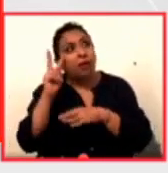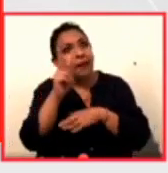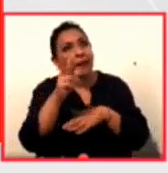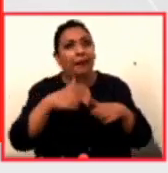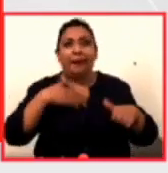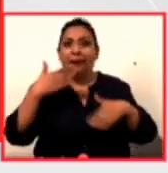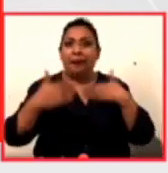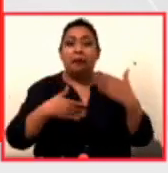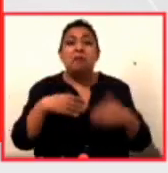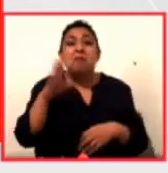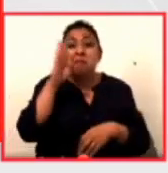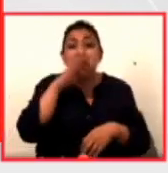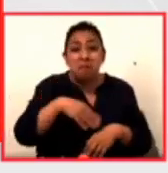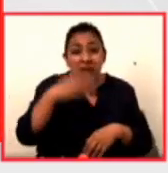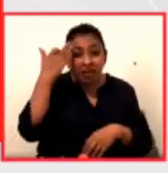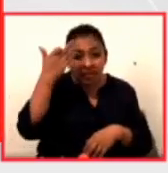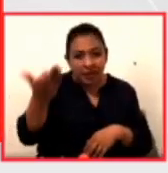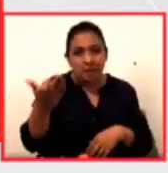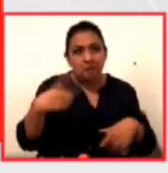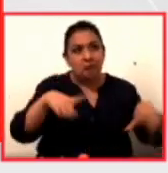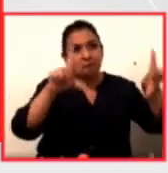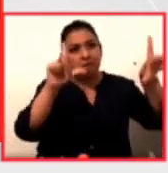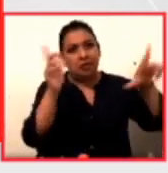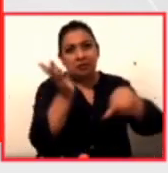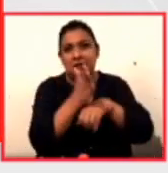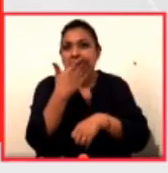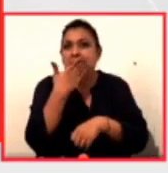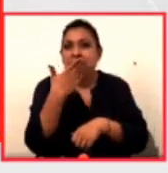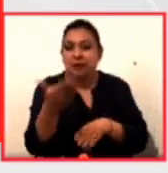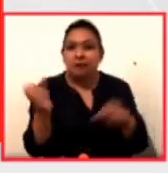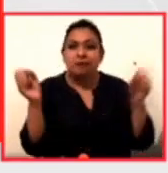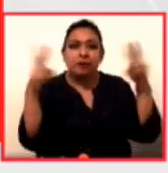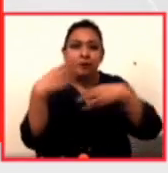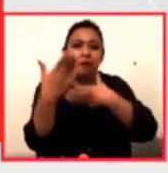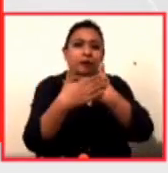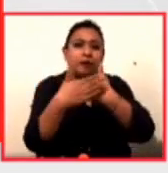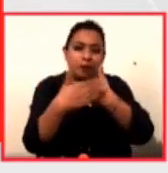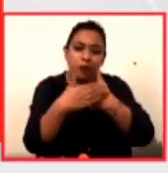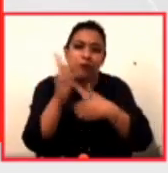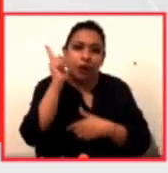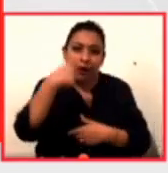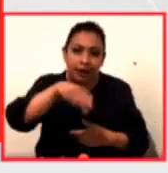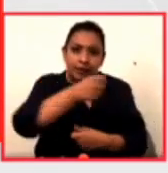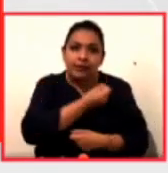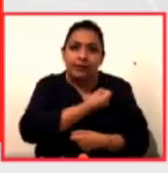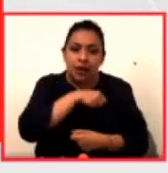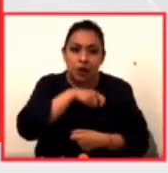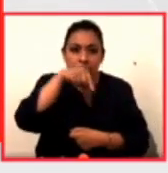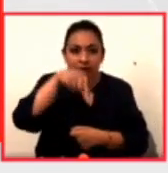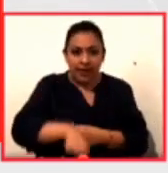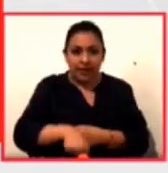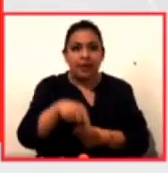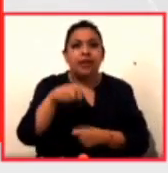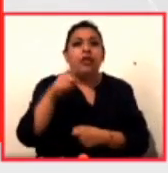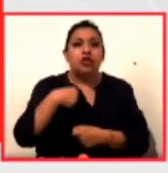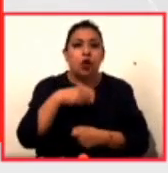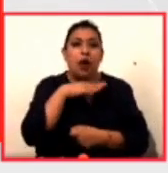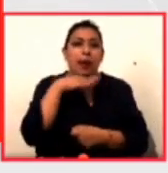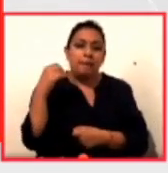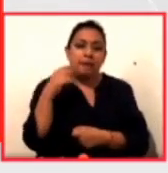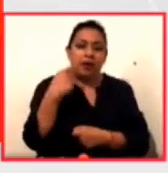buen cine. Les deseo mucha salud y me despido de ustedes hasta la próxima. Desde Berlín, Valentina Torrado de DW.